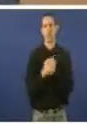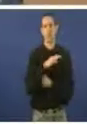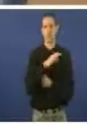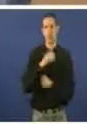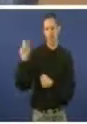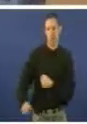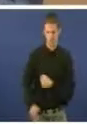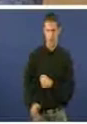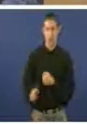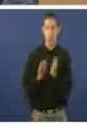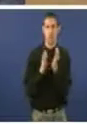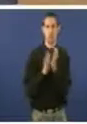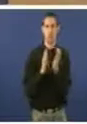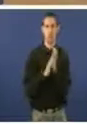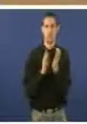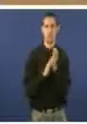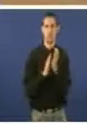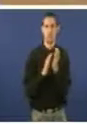En plena crise económica, señoría.